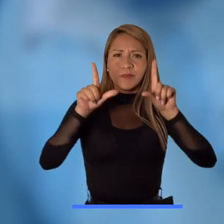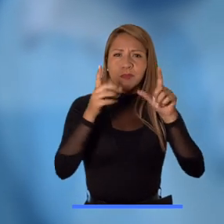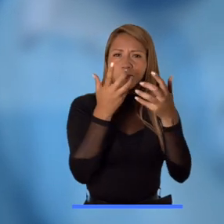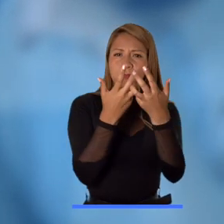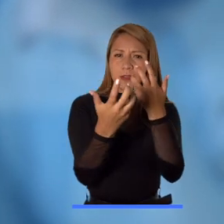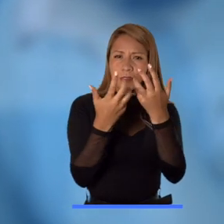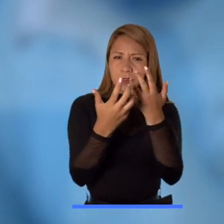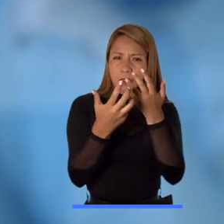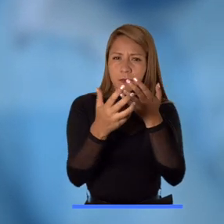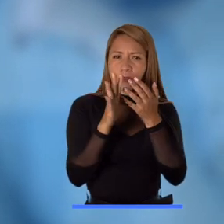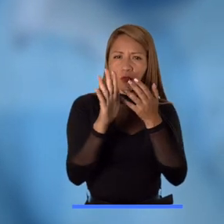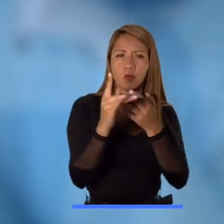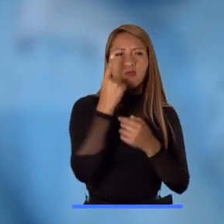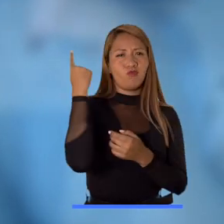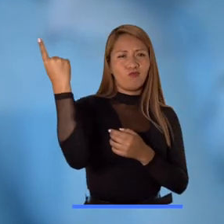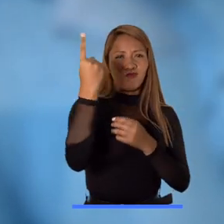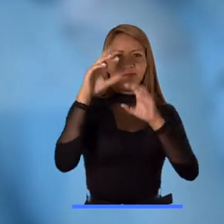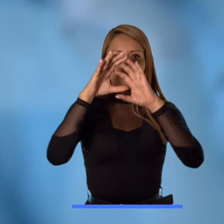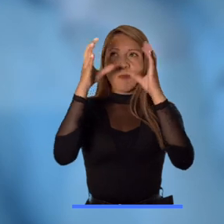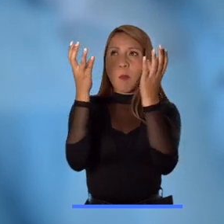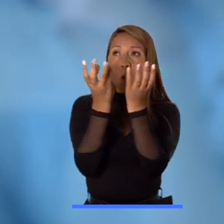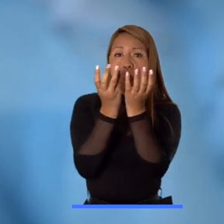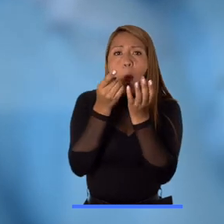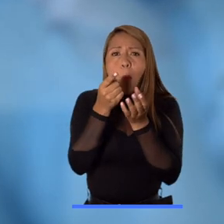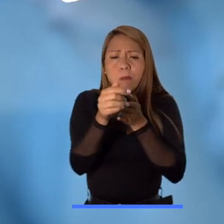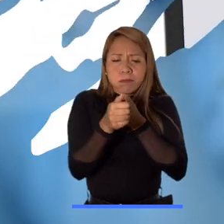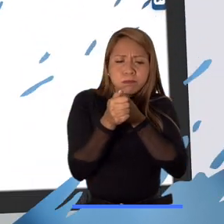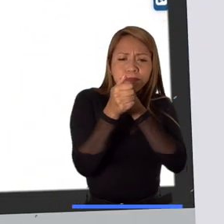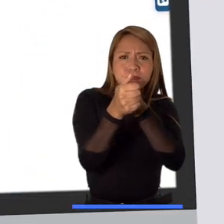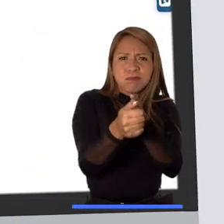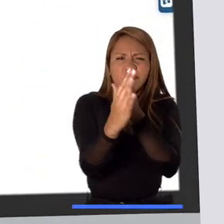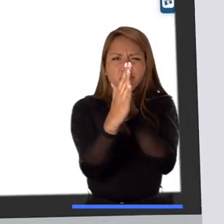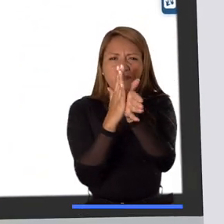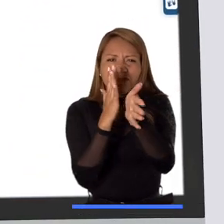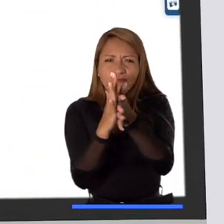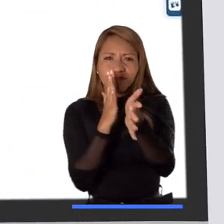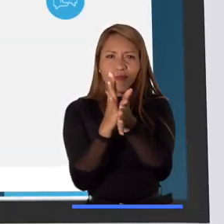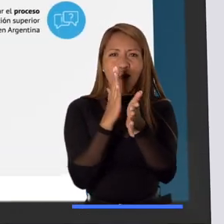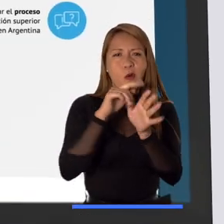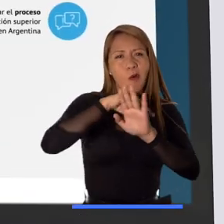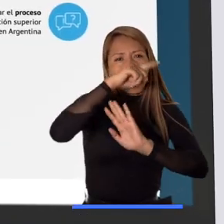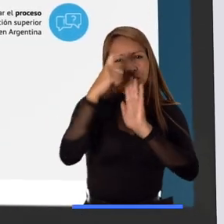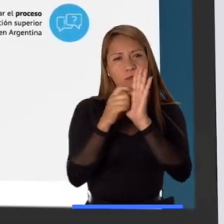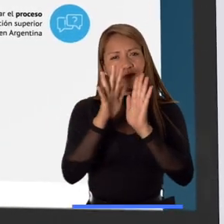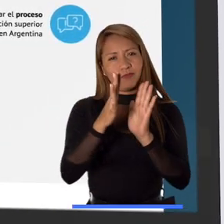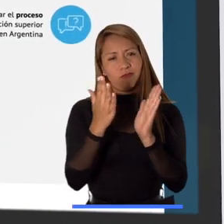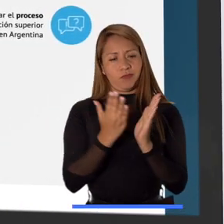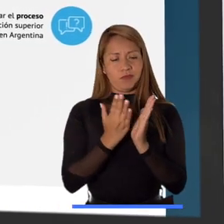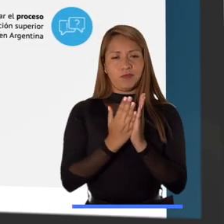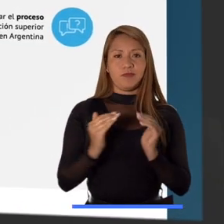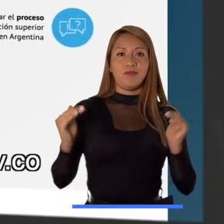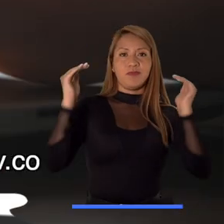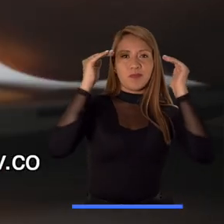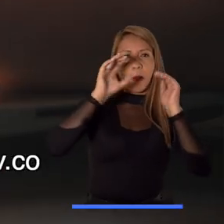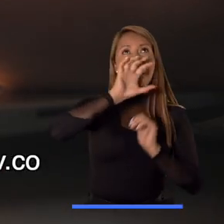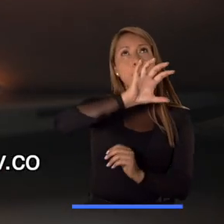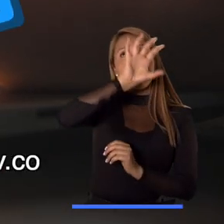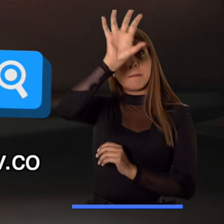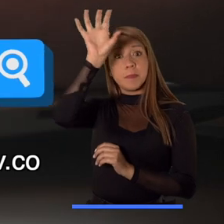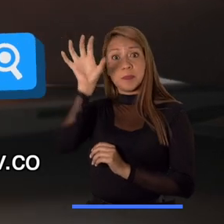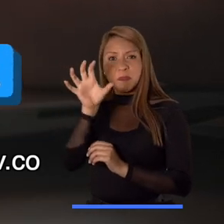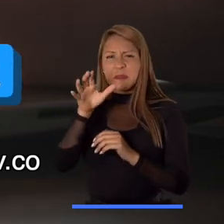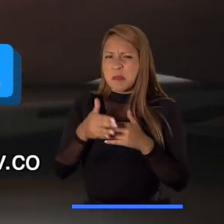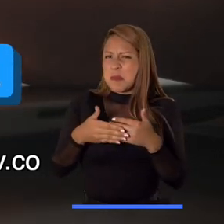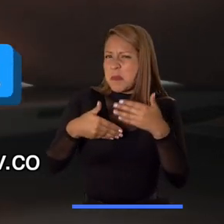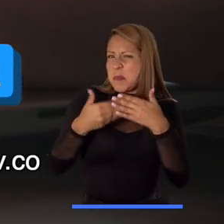educativos del mundo, donde puedes encontrar información relevante sobre educación superior de diferentes países. Para comenzar,